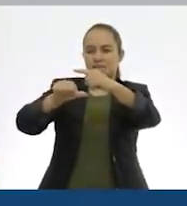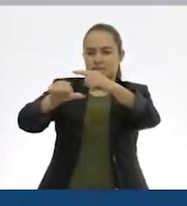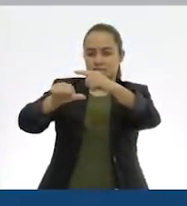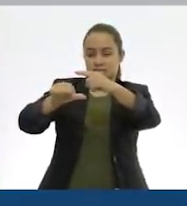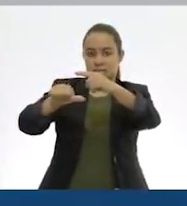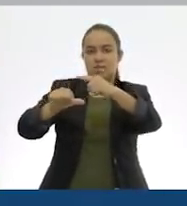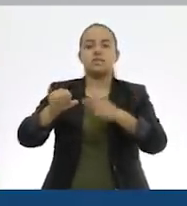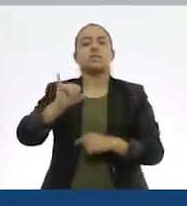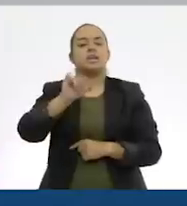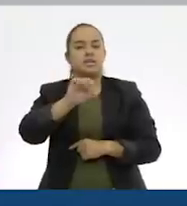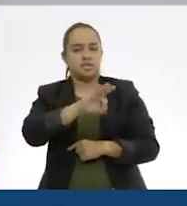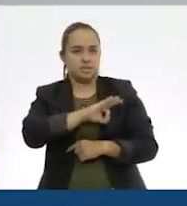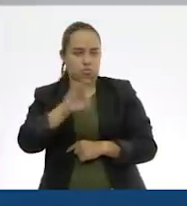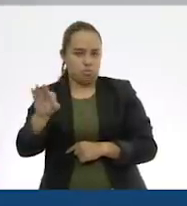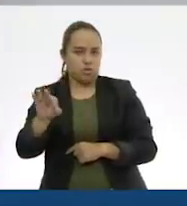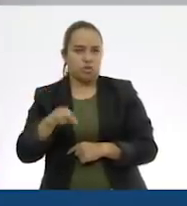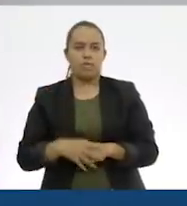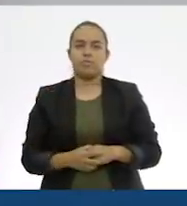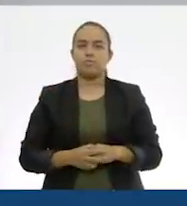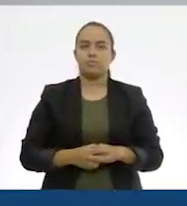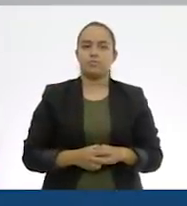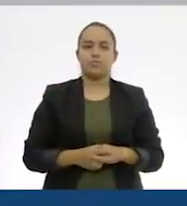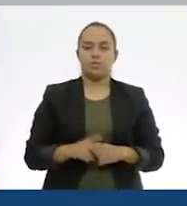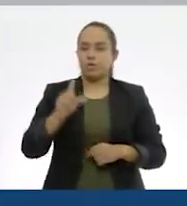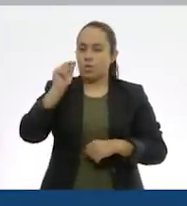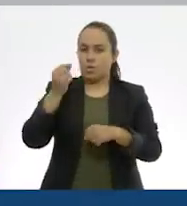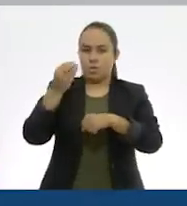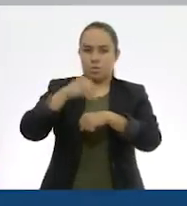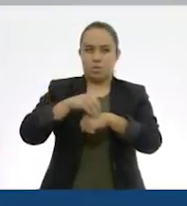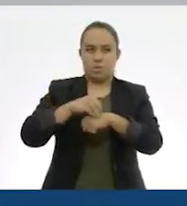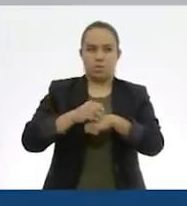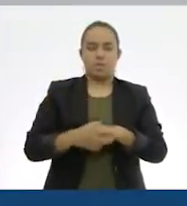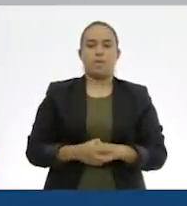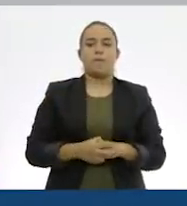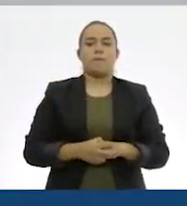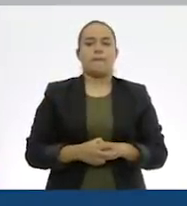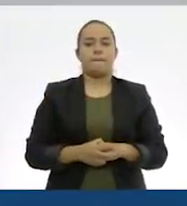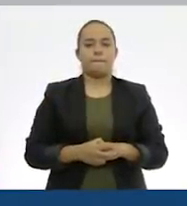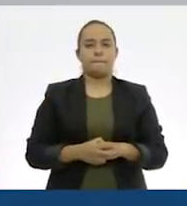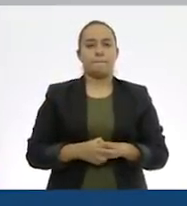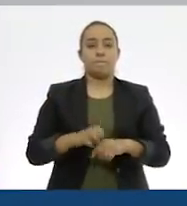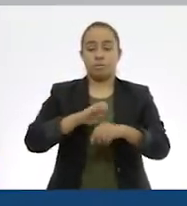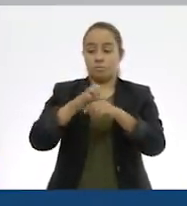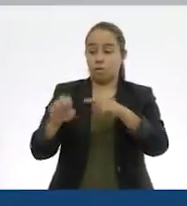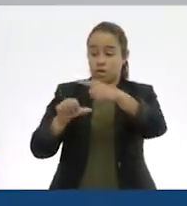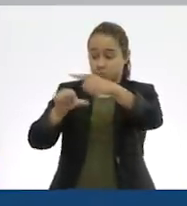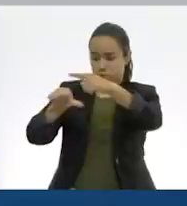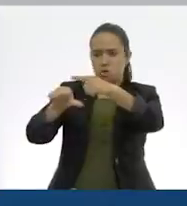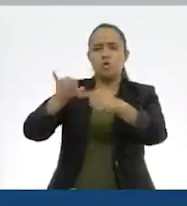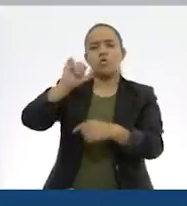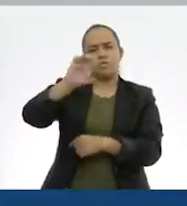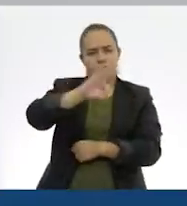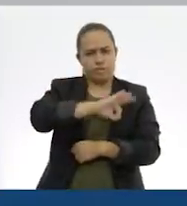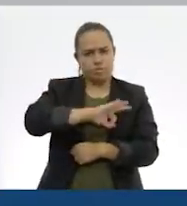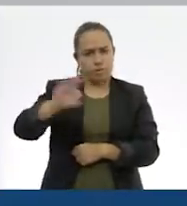Sí podríamos. Ok. Le agregamos un poquito. Ajá. Un número. Sí. Así sí podríamos. Muy bien. Entonces tenemos